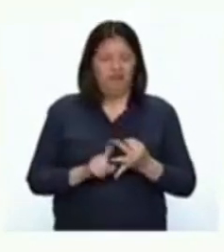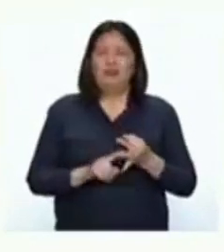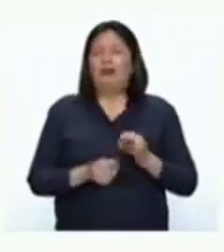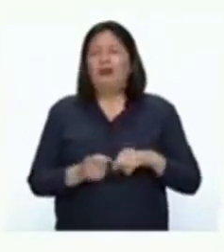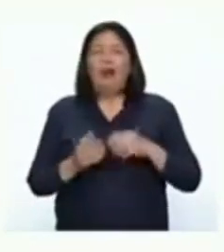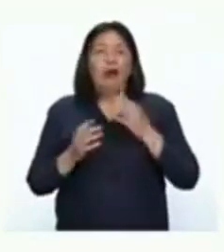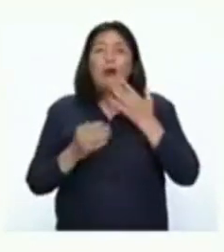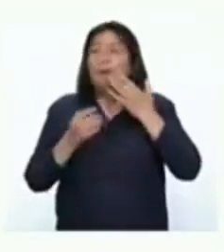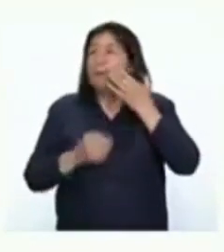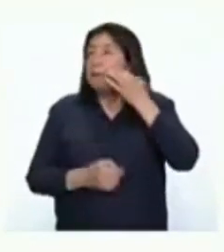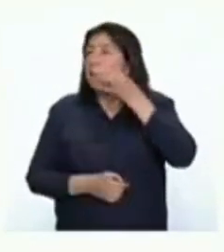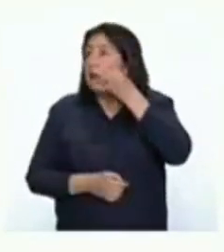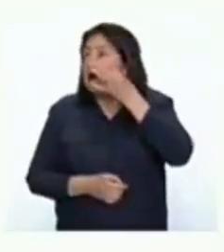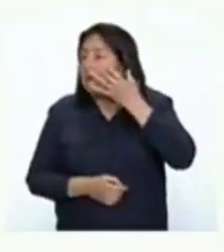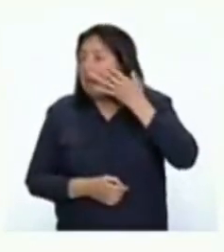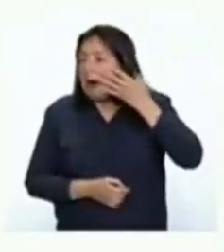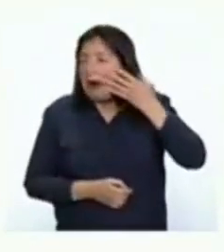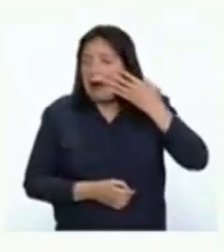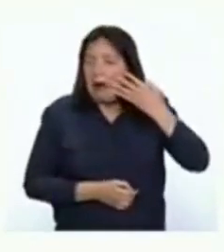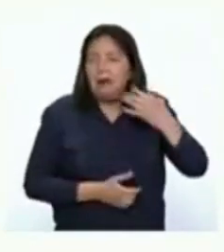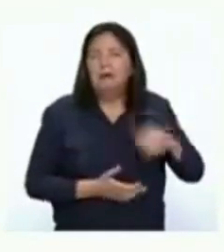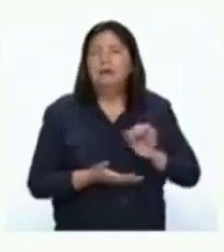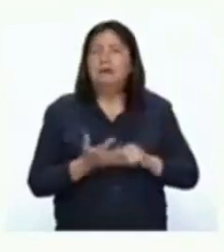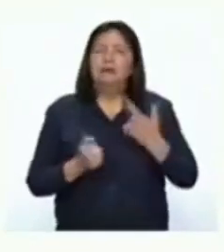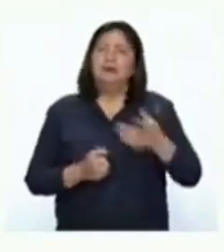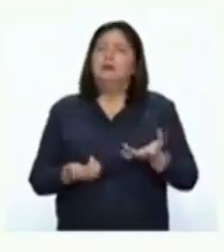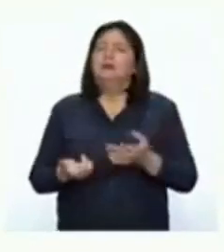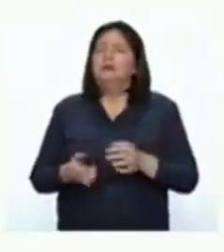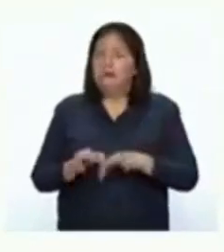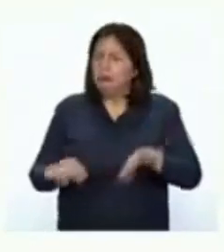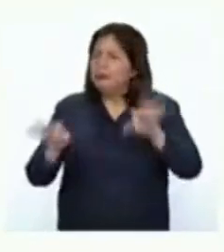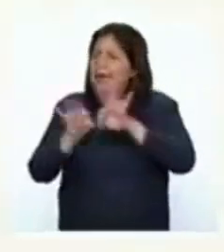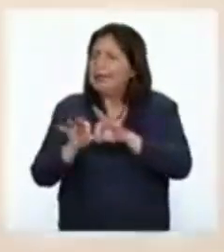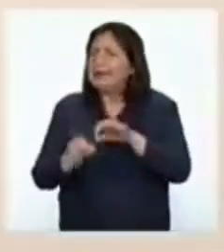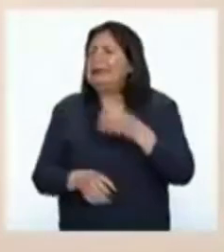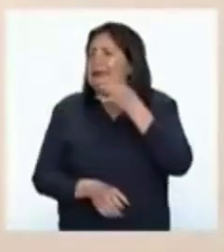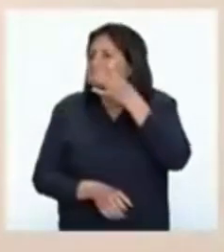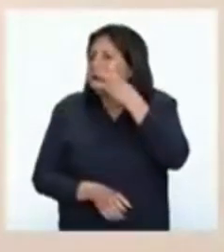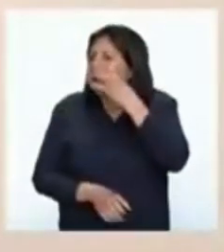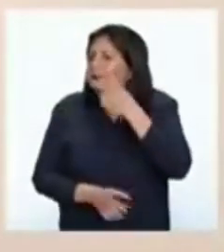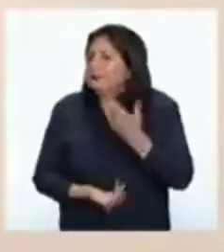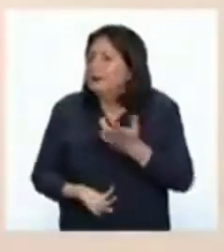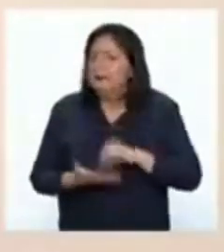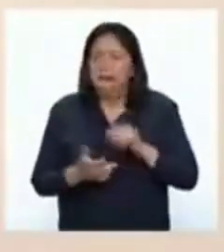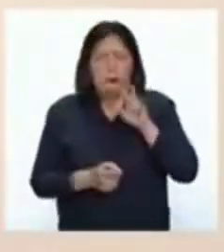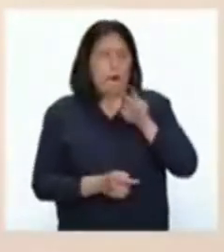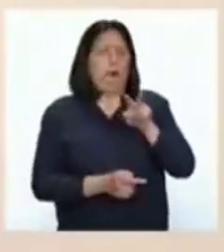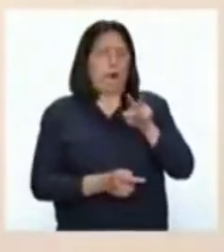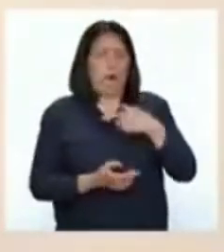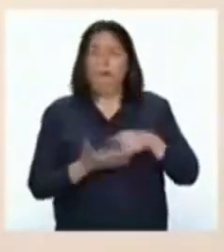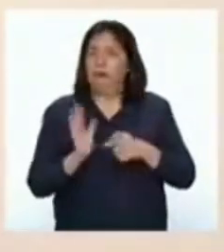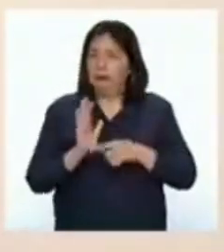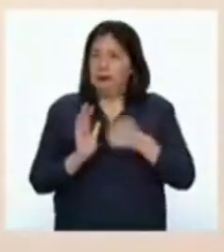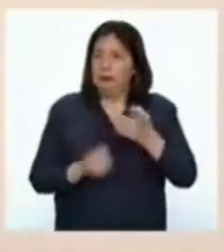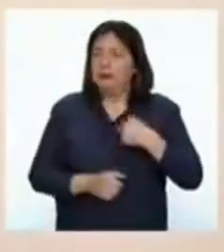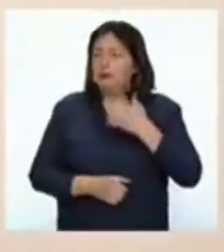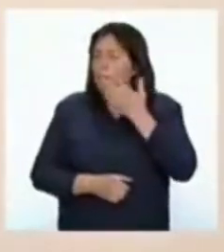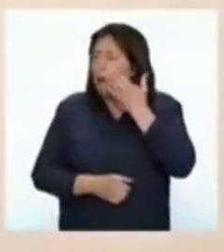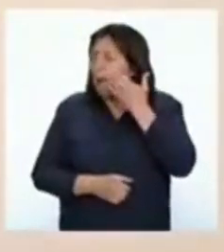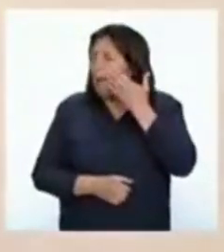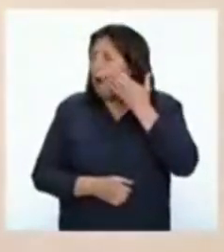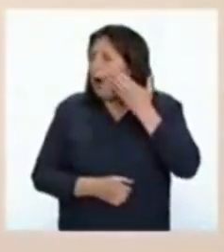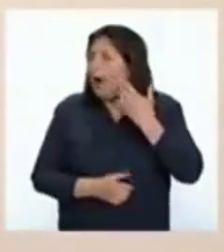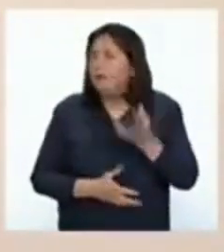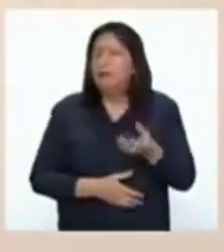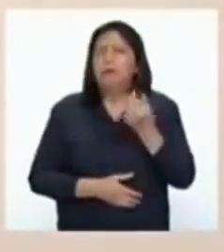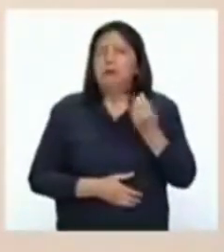pálidos. Es importante ver nuestro color de piel porque eso nos indica mucho. Si nos vemos pálidos